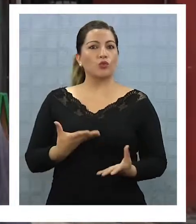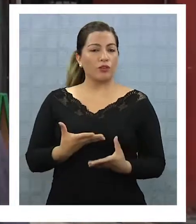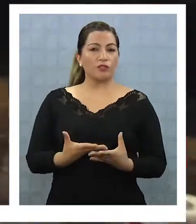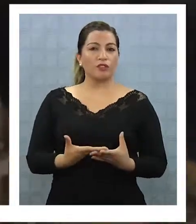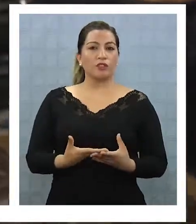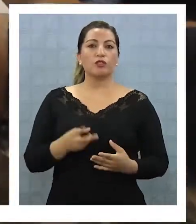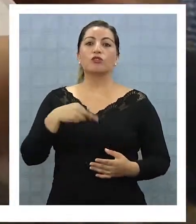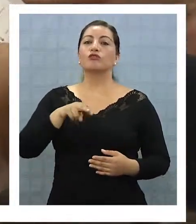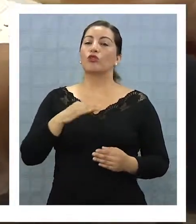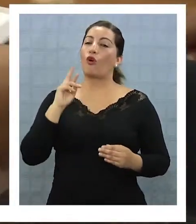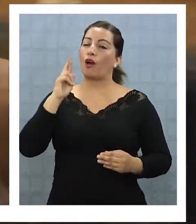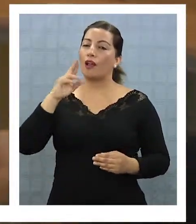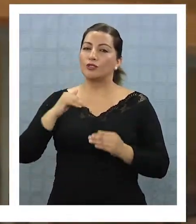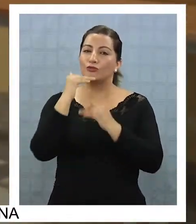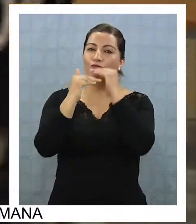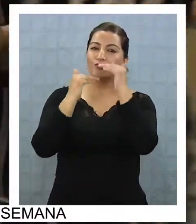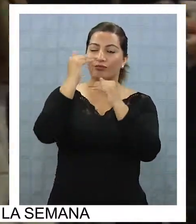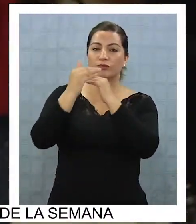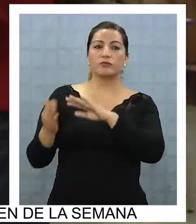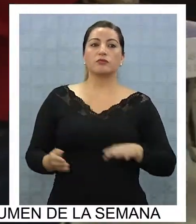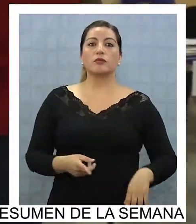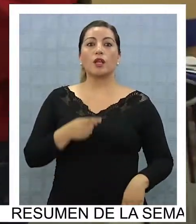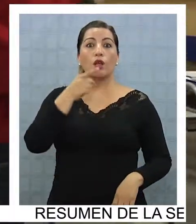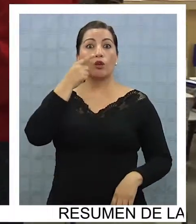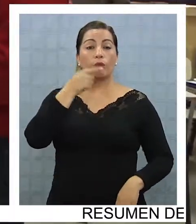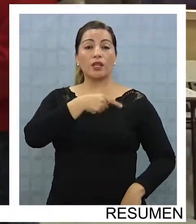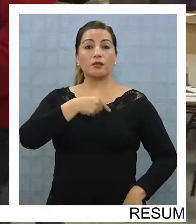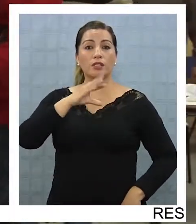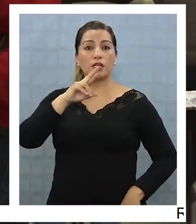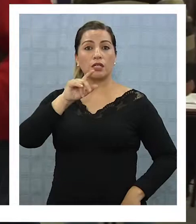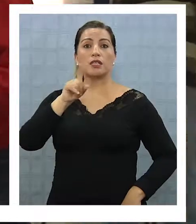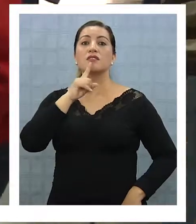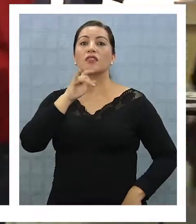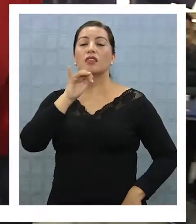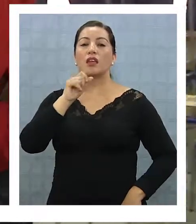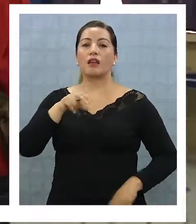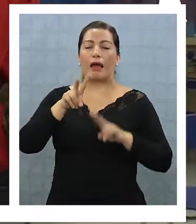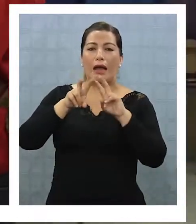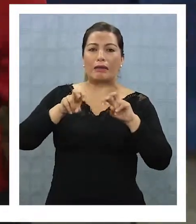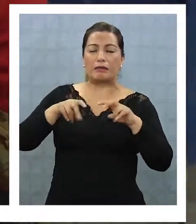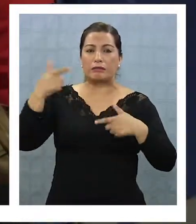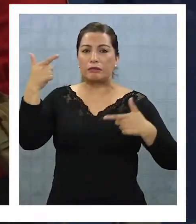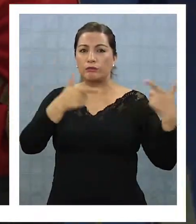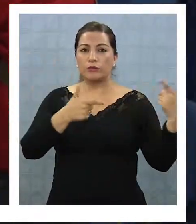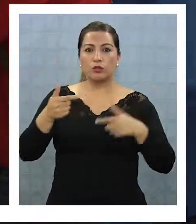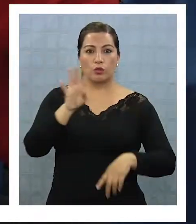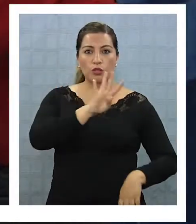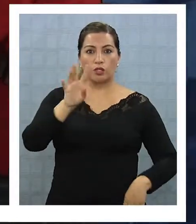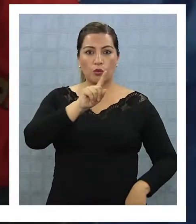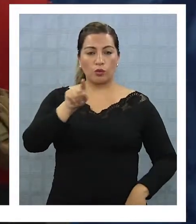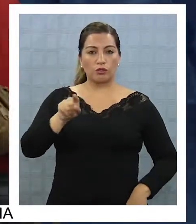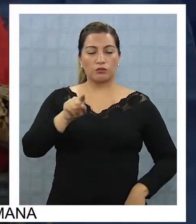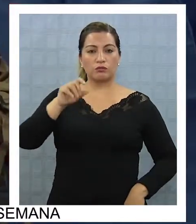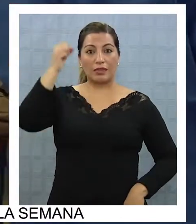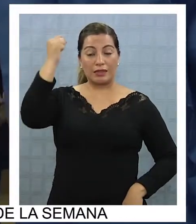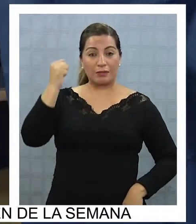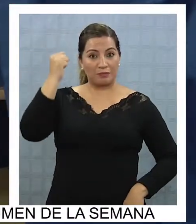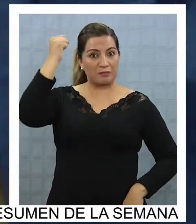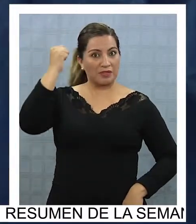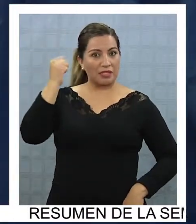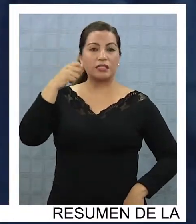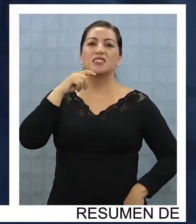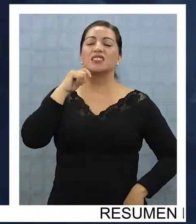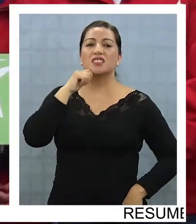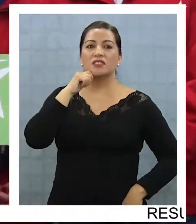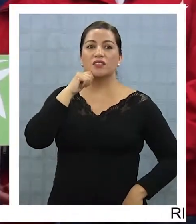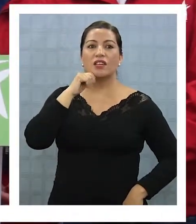empecemos a subir. Para el analista político Cristian Zamorano, el 44,4% de votos probables de Piñera no quiere decir